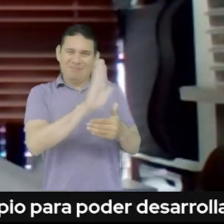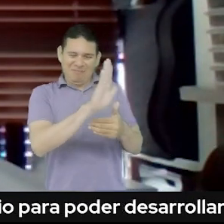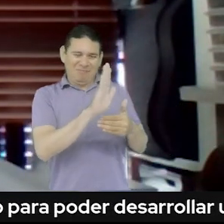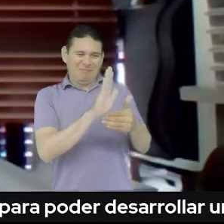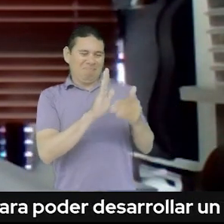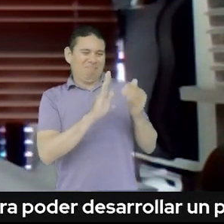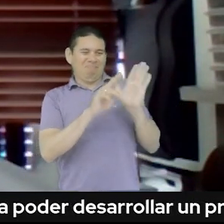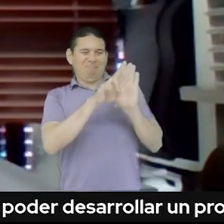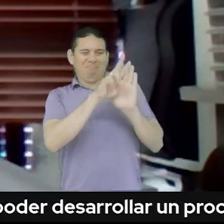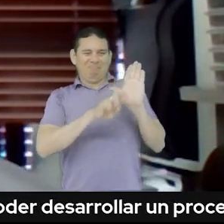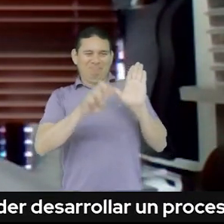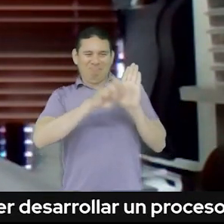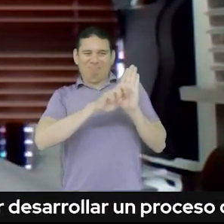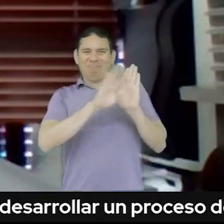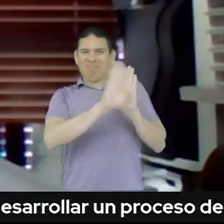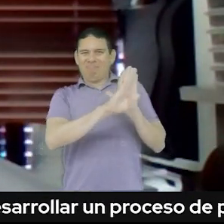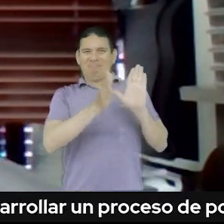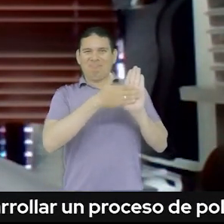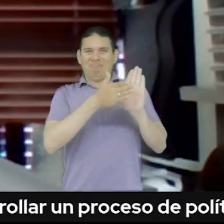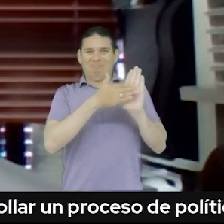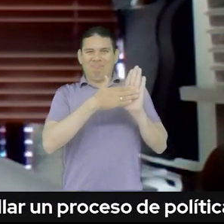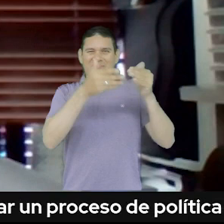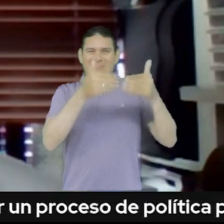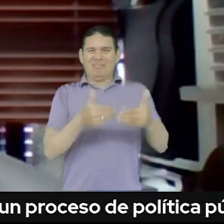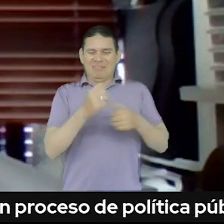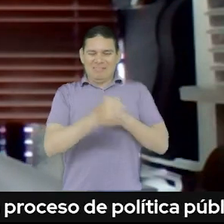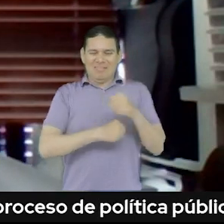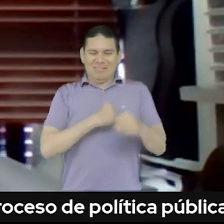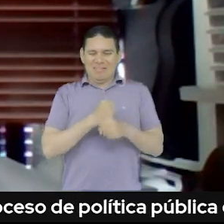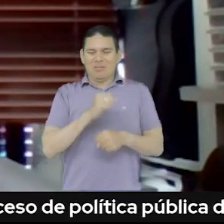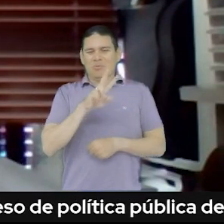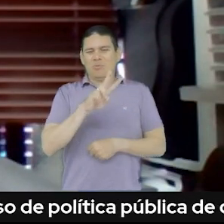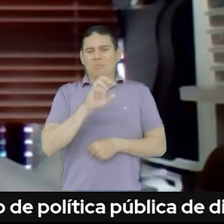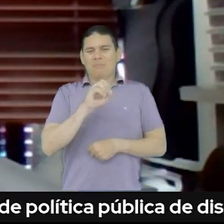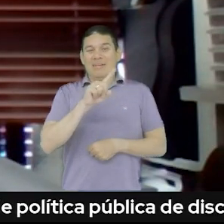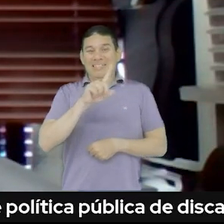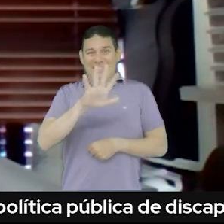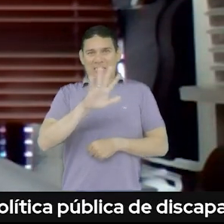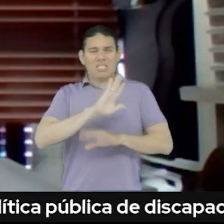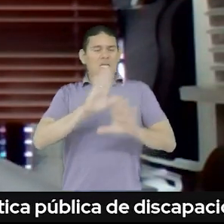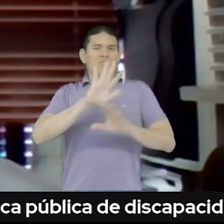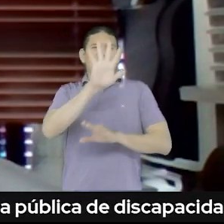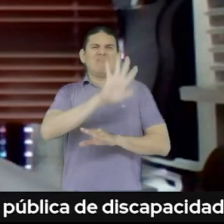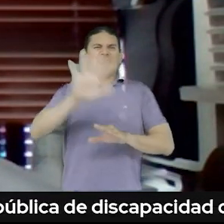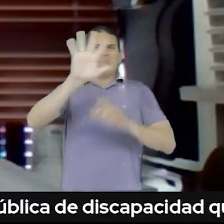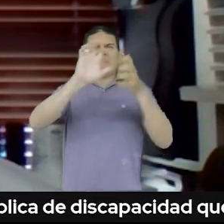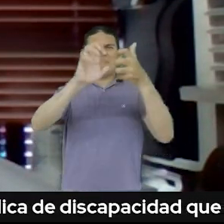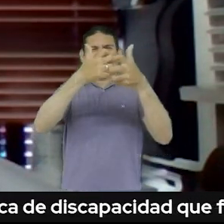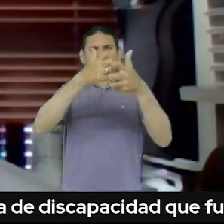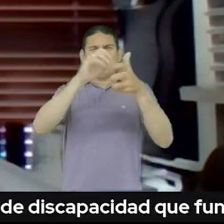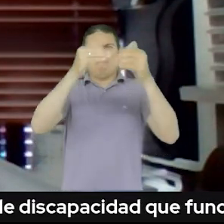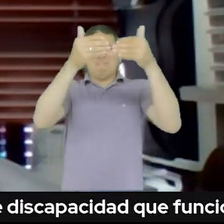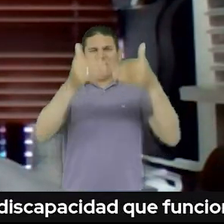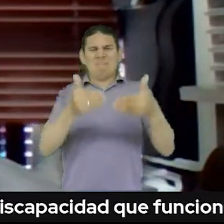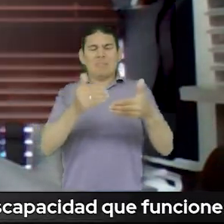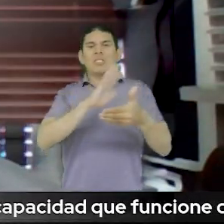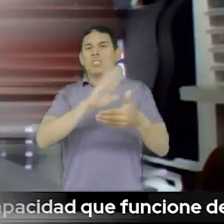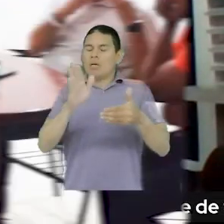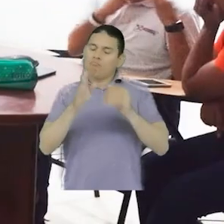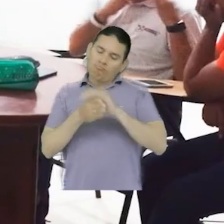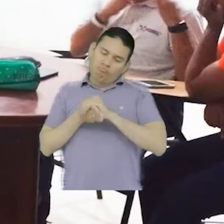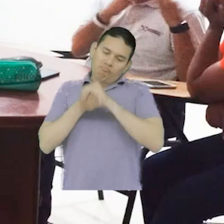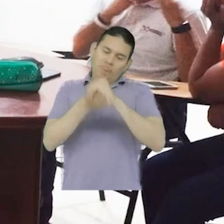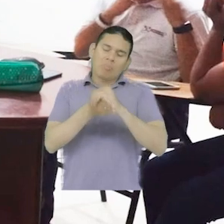Nacional de Discapacidad, desde el año 2015 se estableció por parte del Rector del Sistema Nacional de Discapacidad un